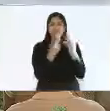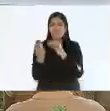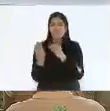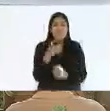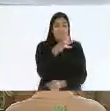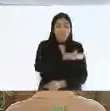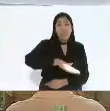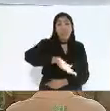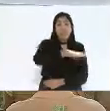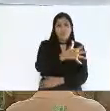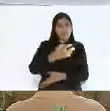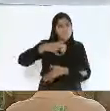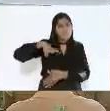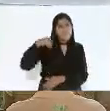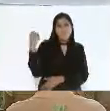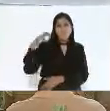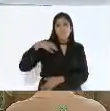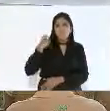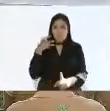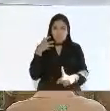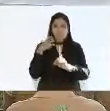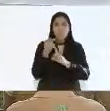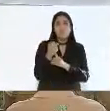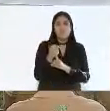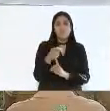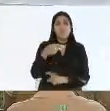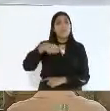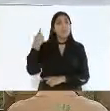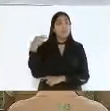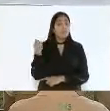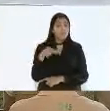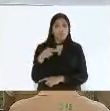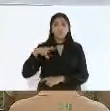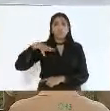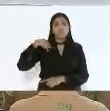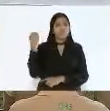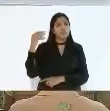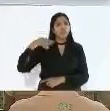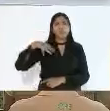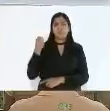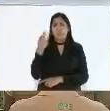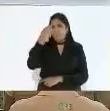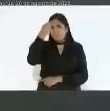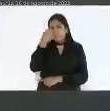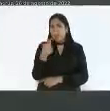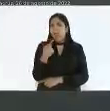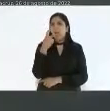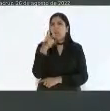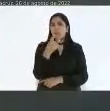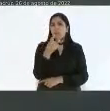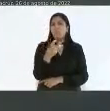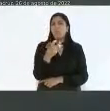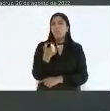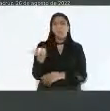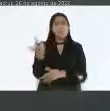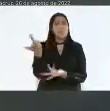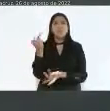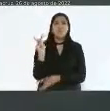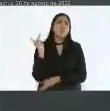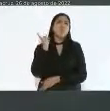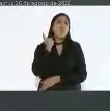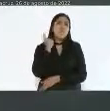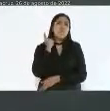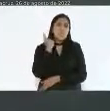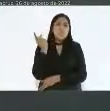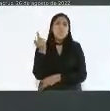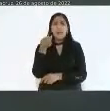En Veracruz estamos haciendo nuestro esfuerzo por colaborar en las mismas políticas transformadoras